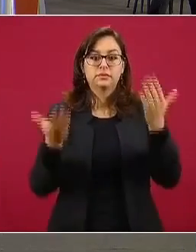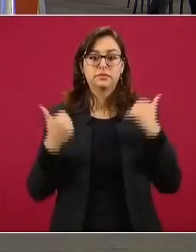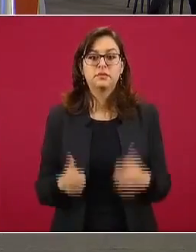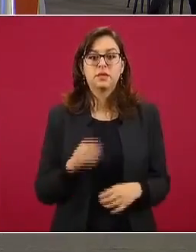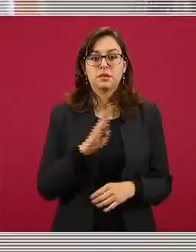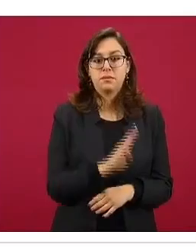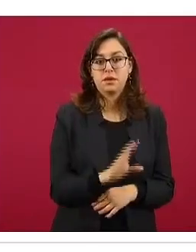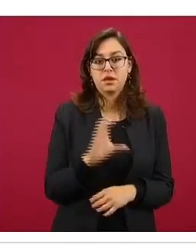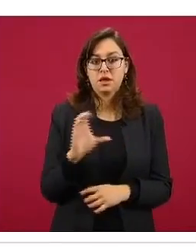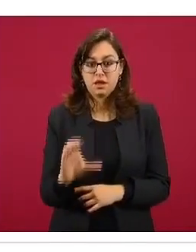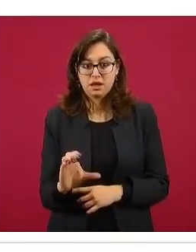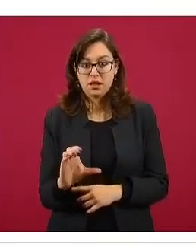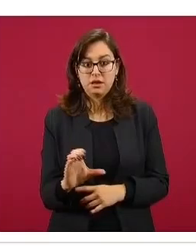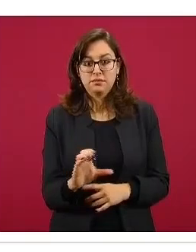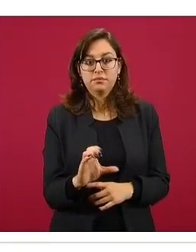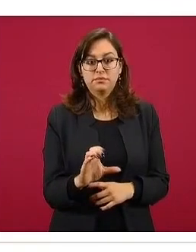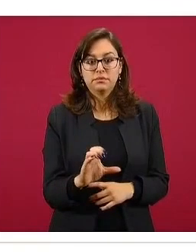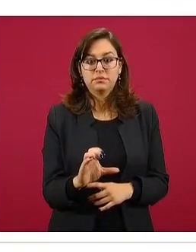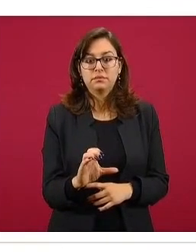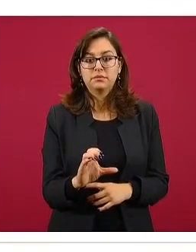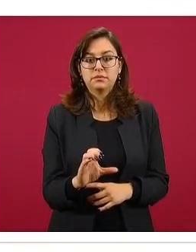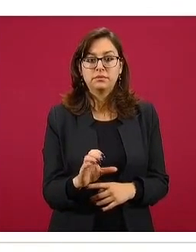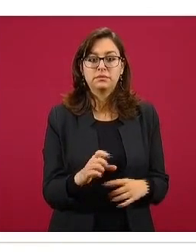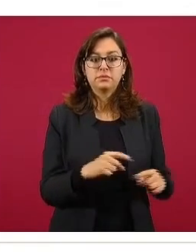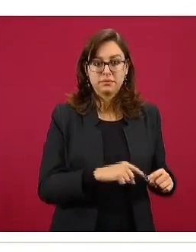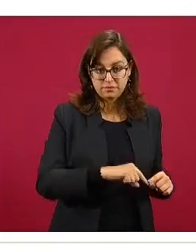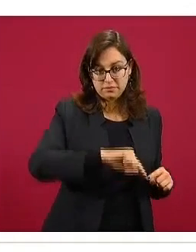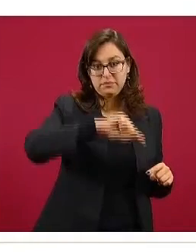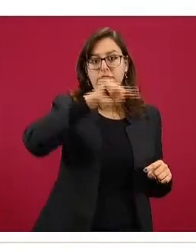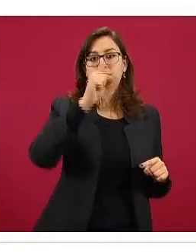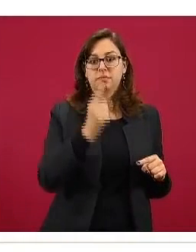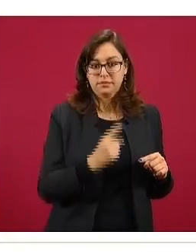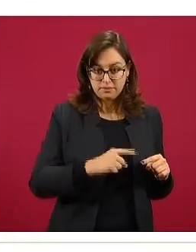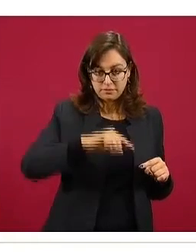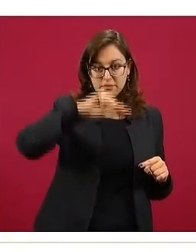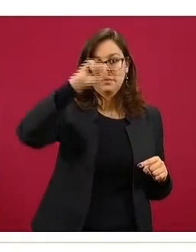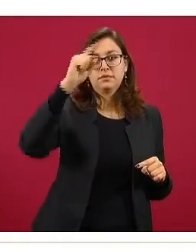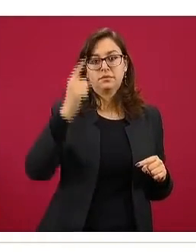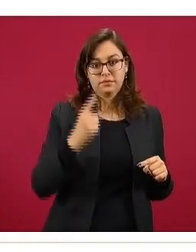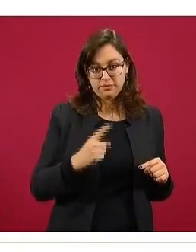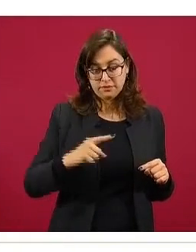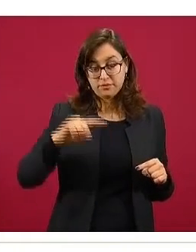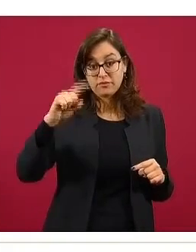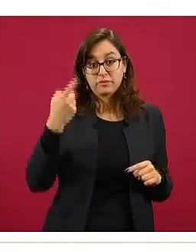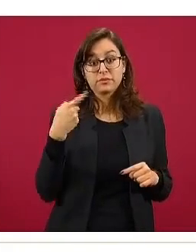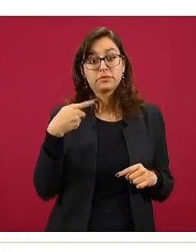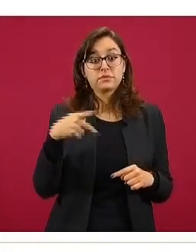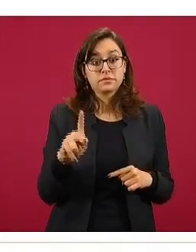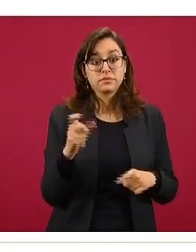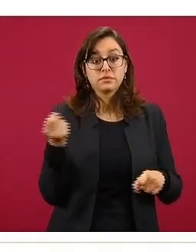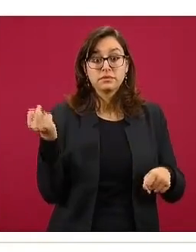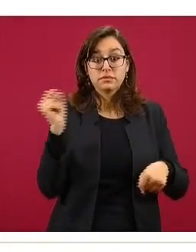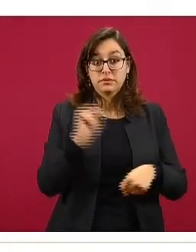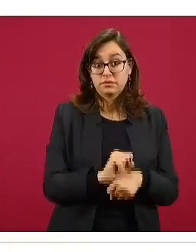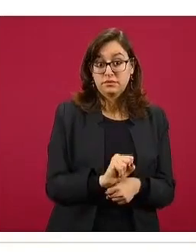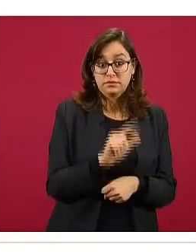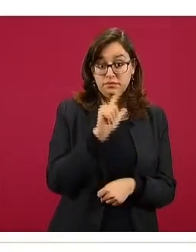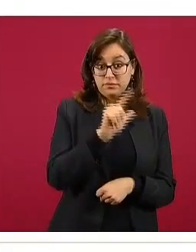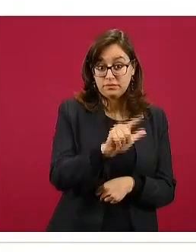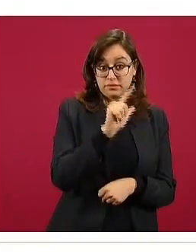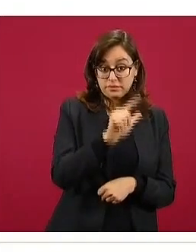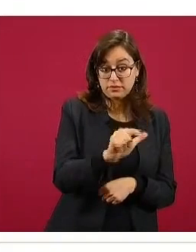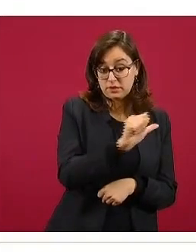tendencia de descenso muy clara con subidas y bajadas, pero si tomamos el punto máximo en la semana 17 hasta la semana